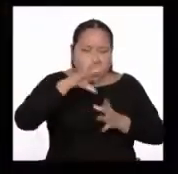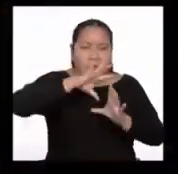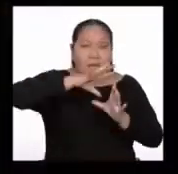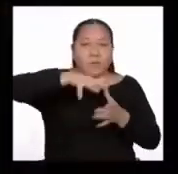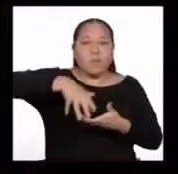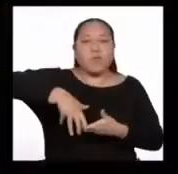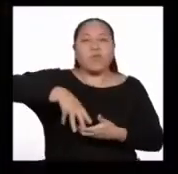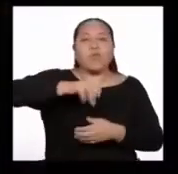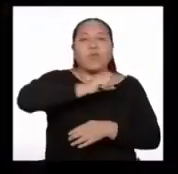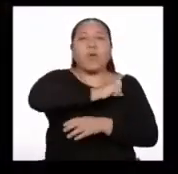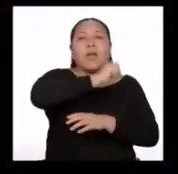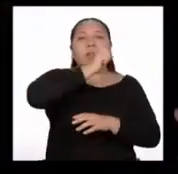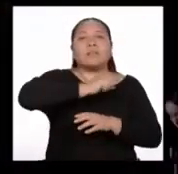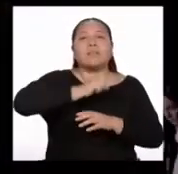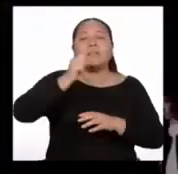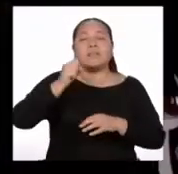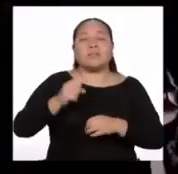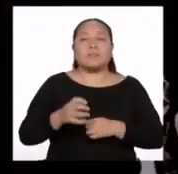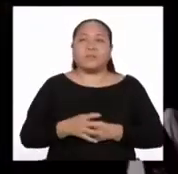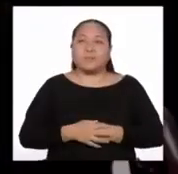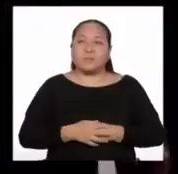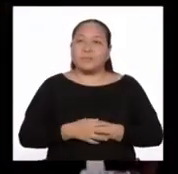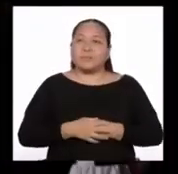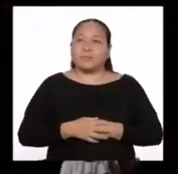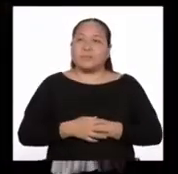contemporáneo.